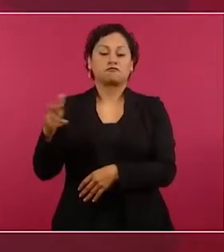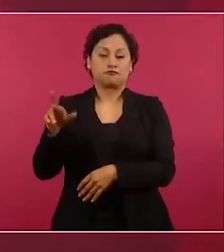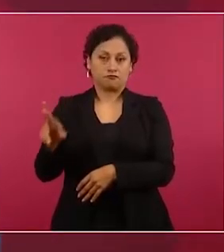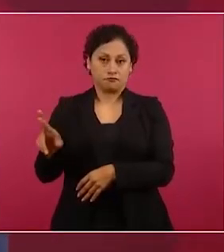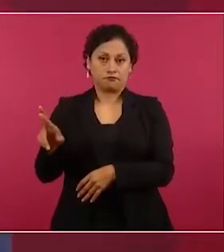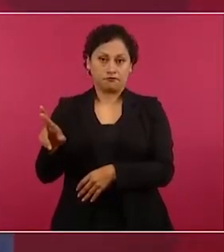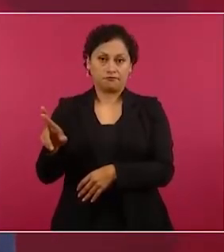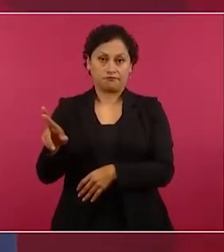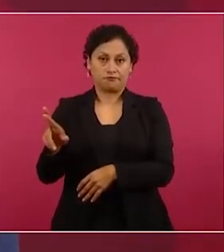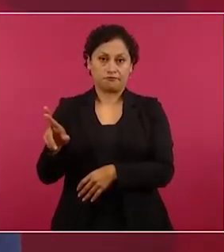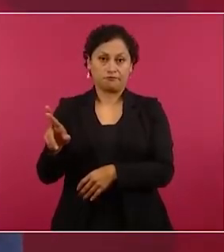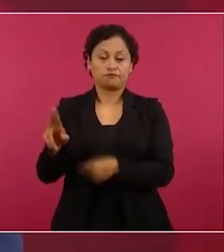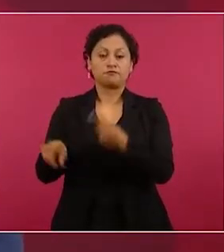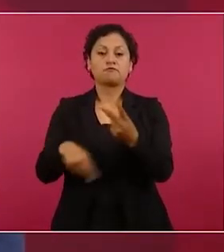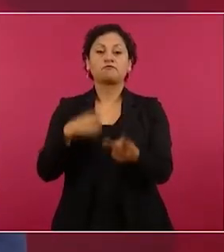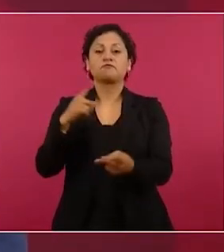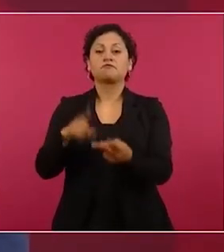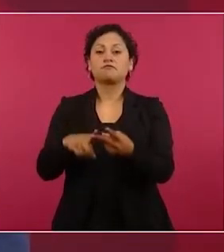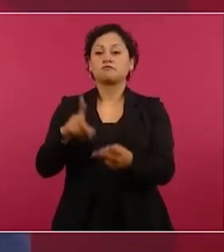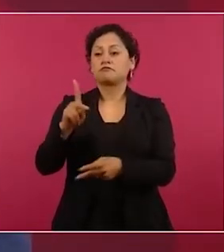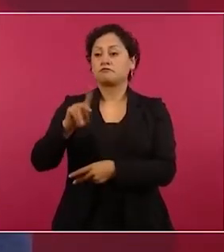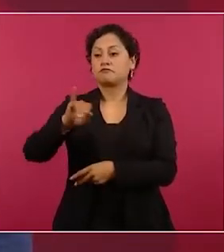al Poder Judicial